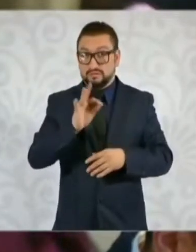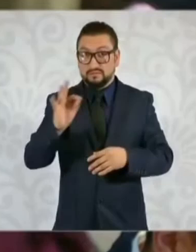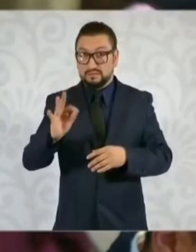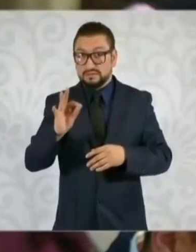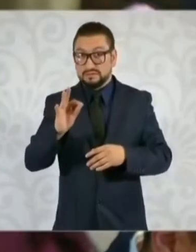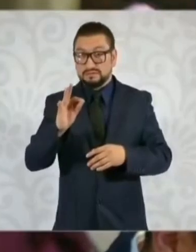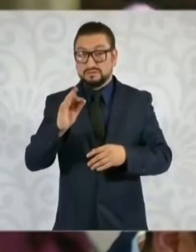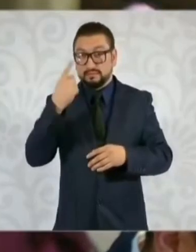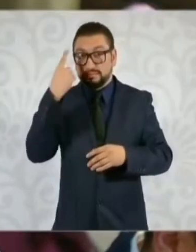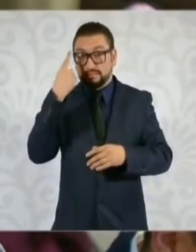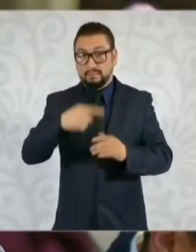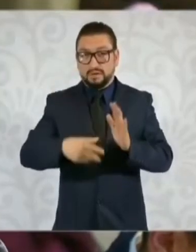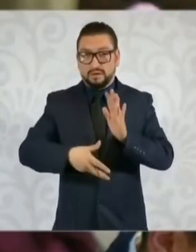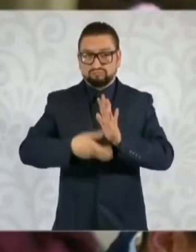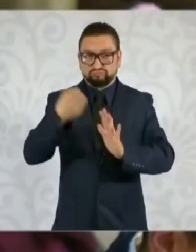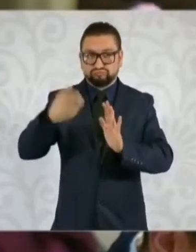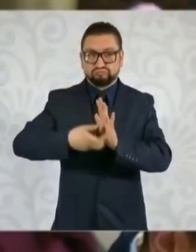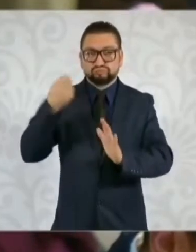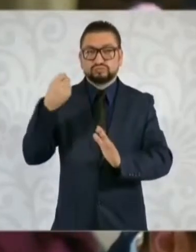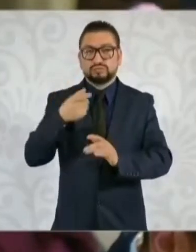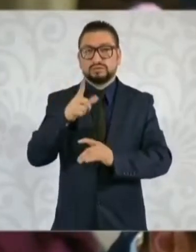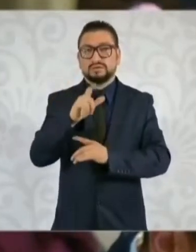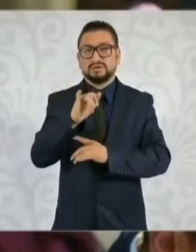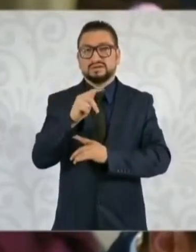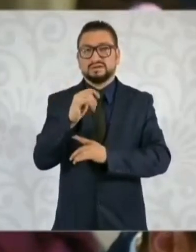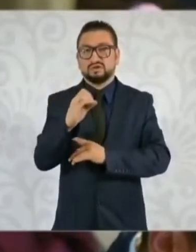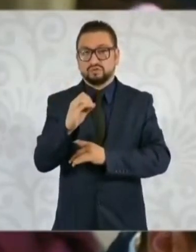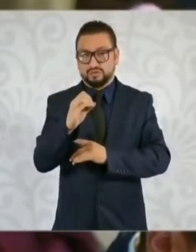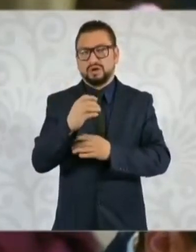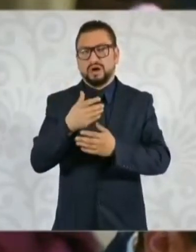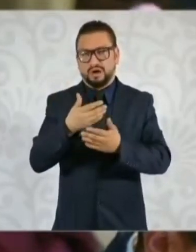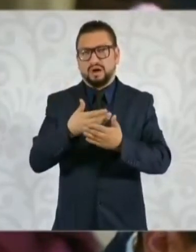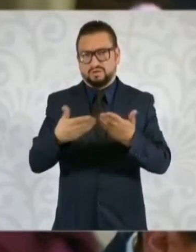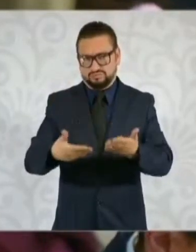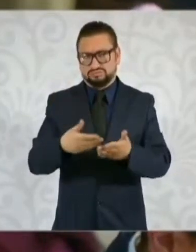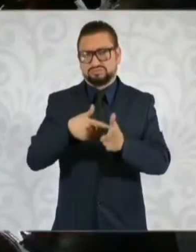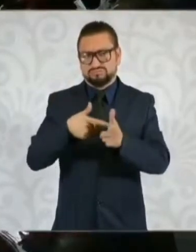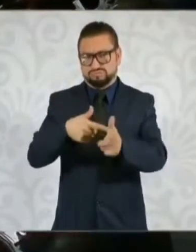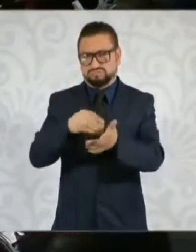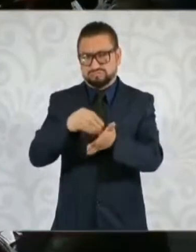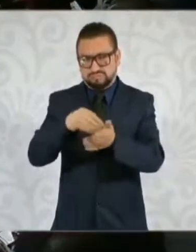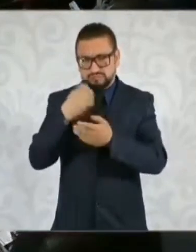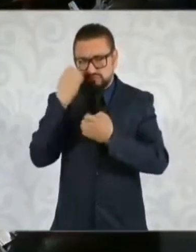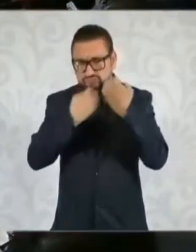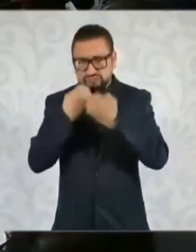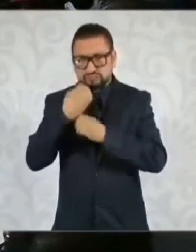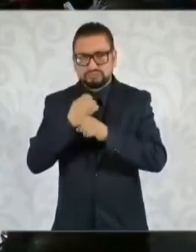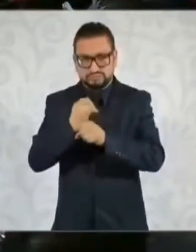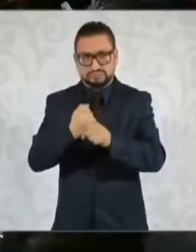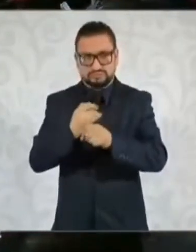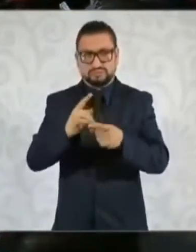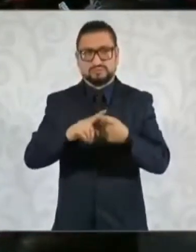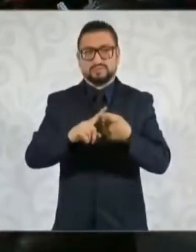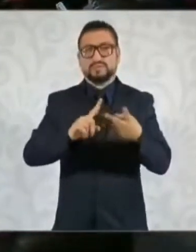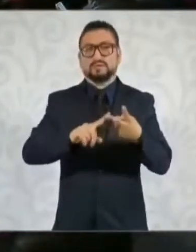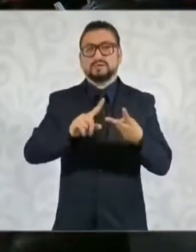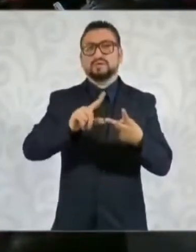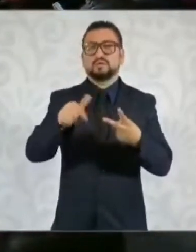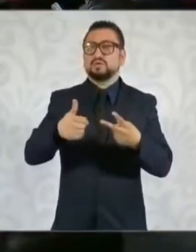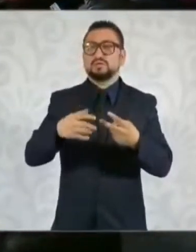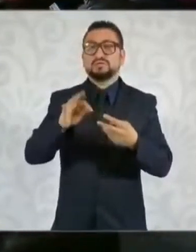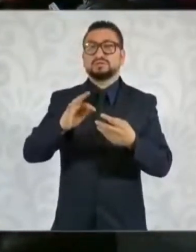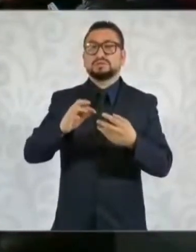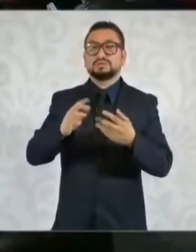de litio, porque sabemos que todavía sigue en exploración y también cómo se va a hacer lo de la planta, si se